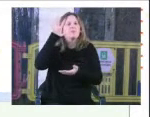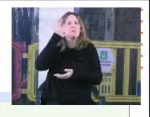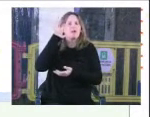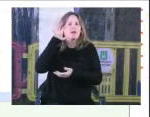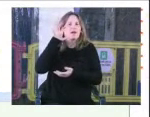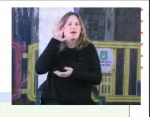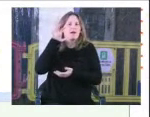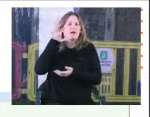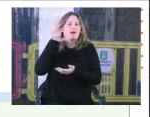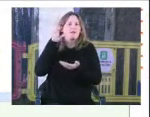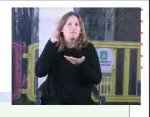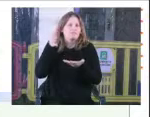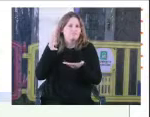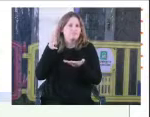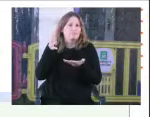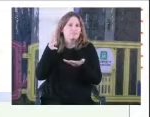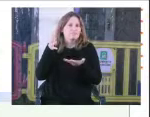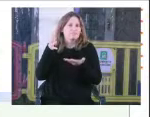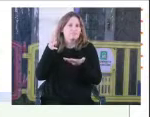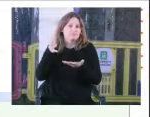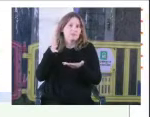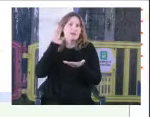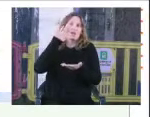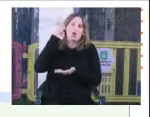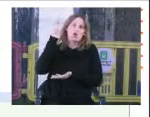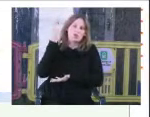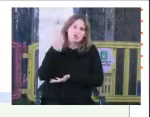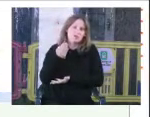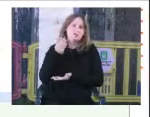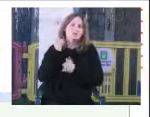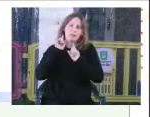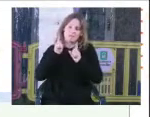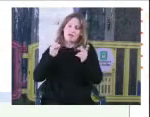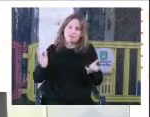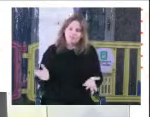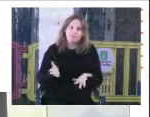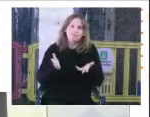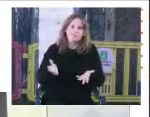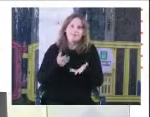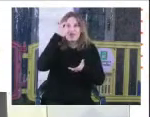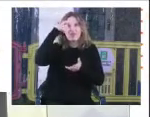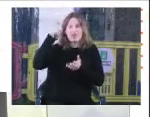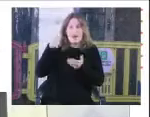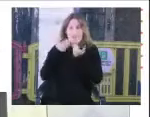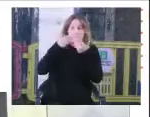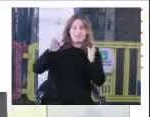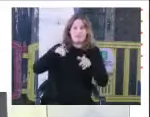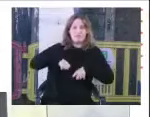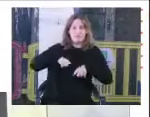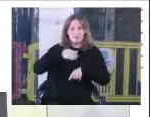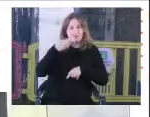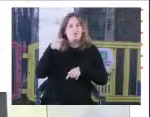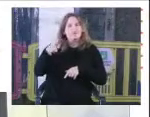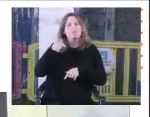que ha sido reconocido e impulsado por el municipio, ha tenido que ver con